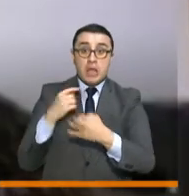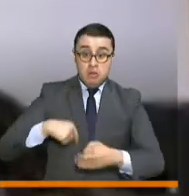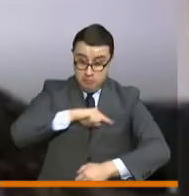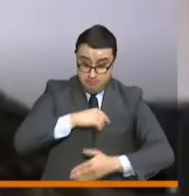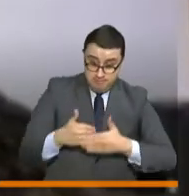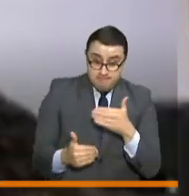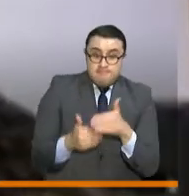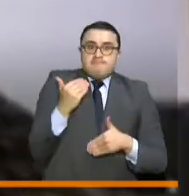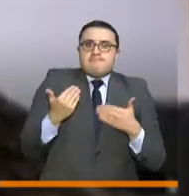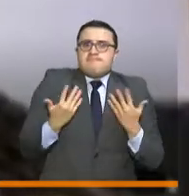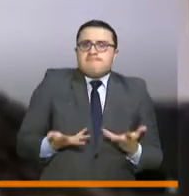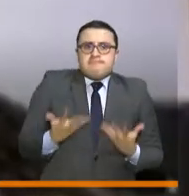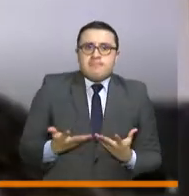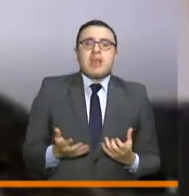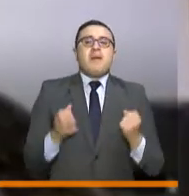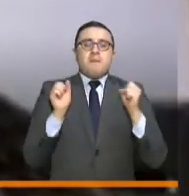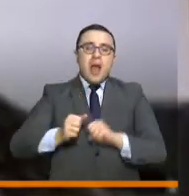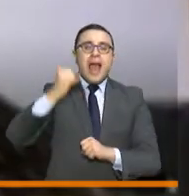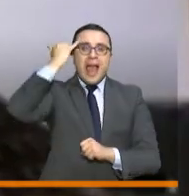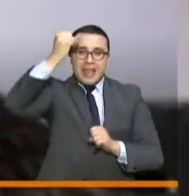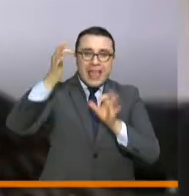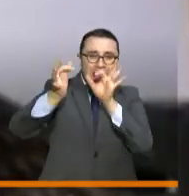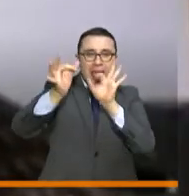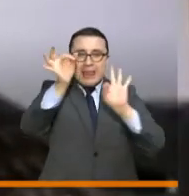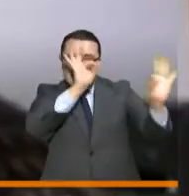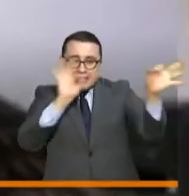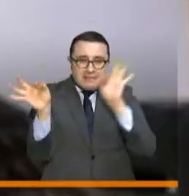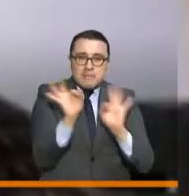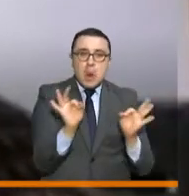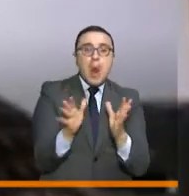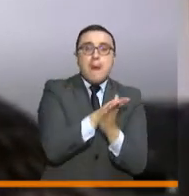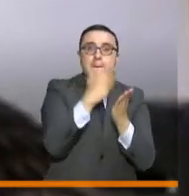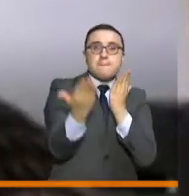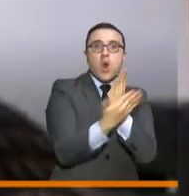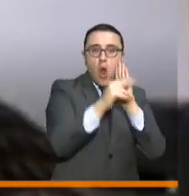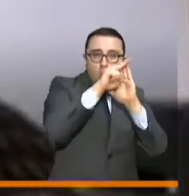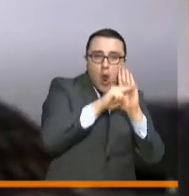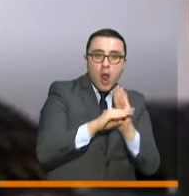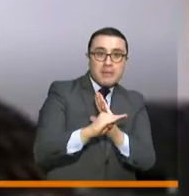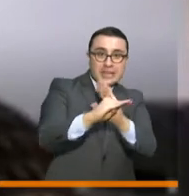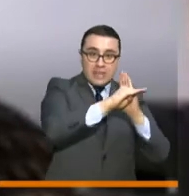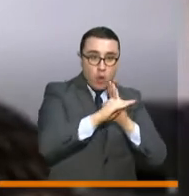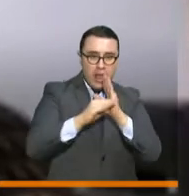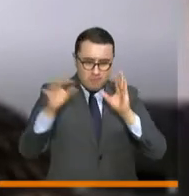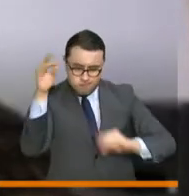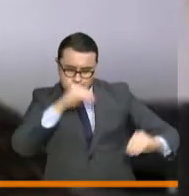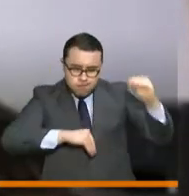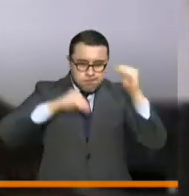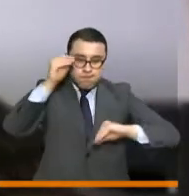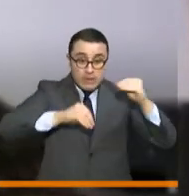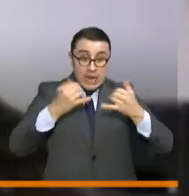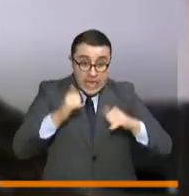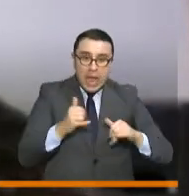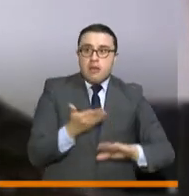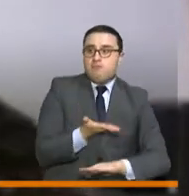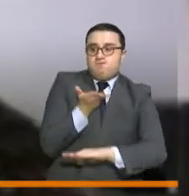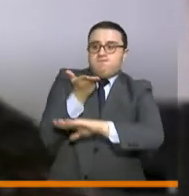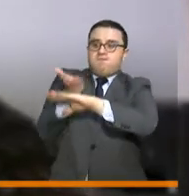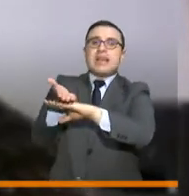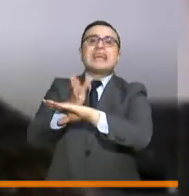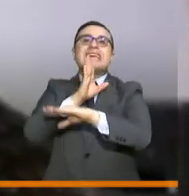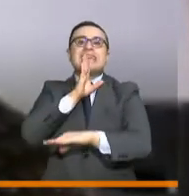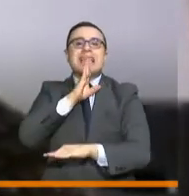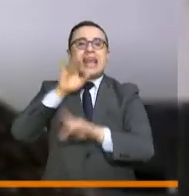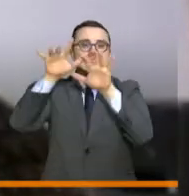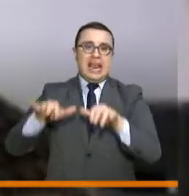iniciamos con diseñar un protocolo de bioseguridad que presentamos a la Secretaría de Salud del